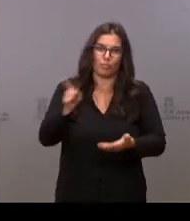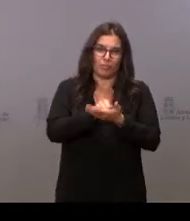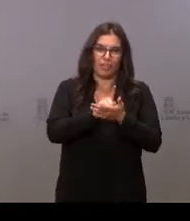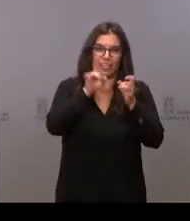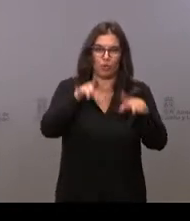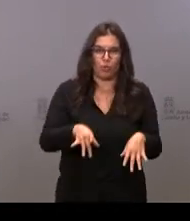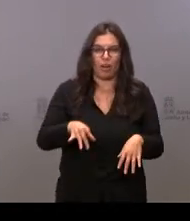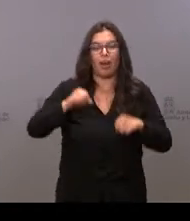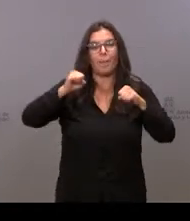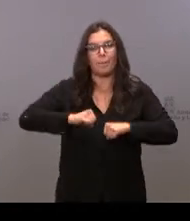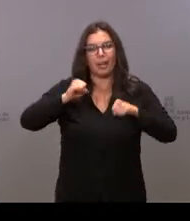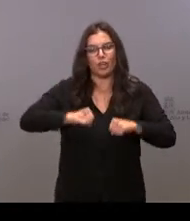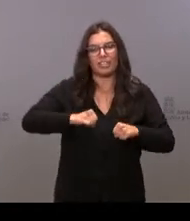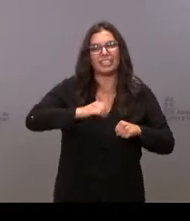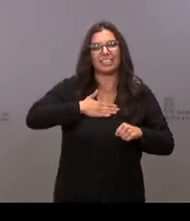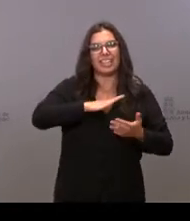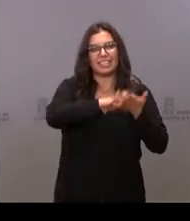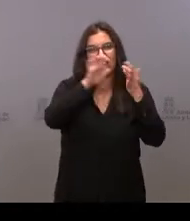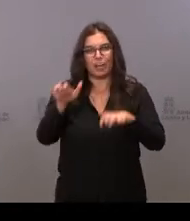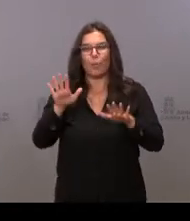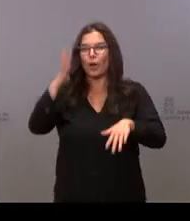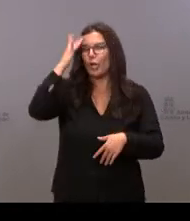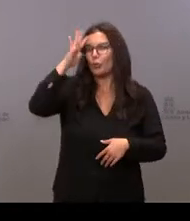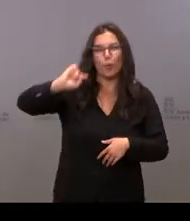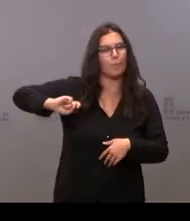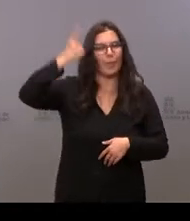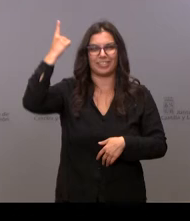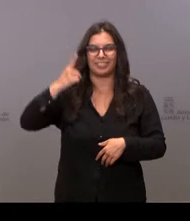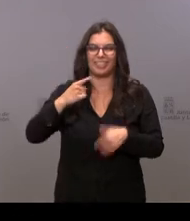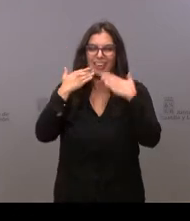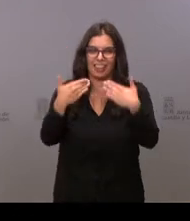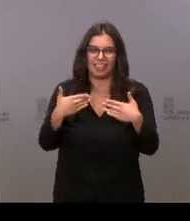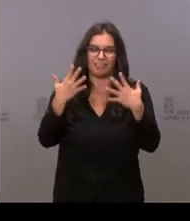los mayores de Castilla y León, pero con más ilusión que nunca. Gracias.